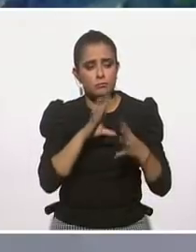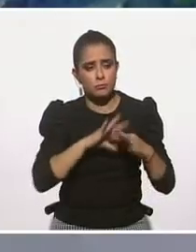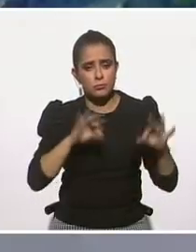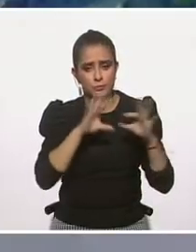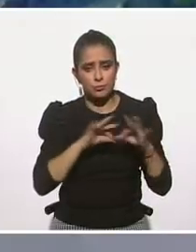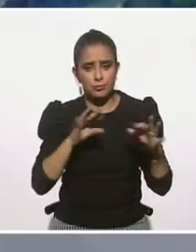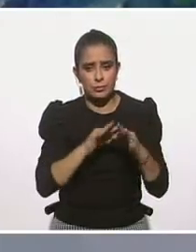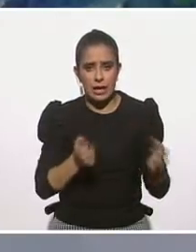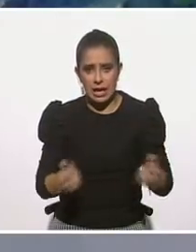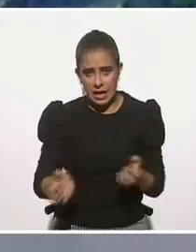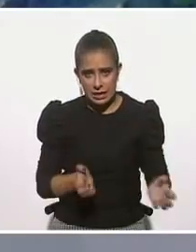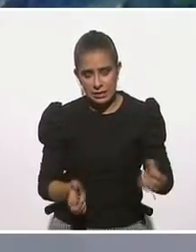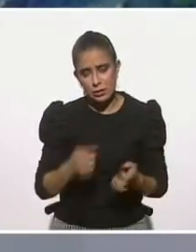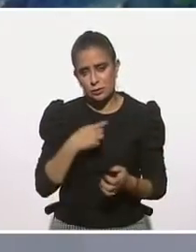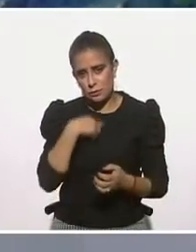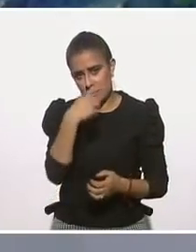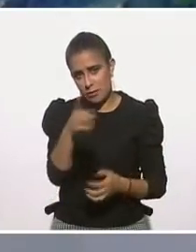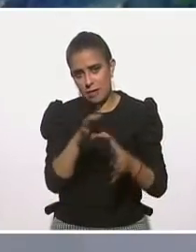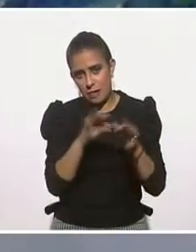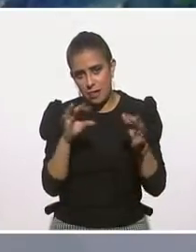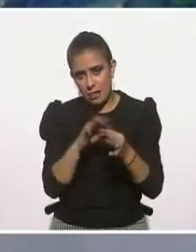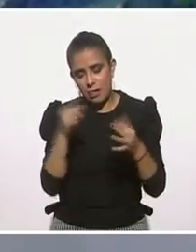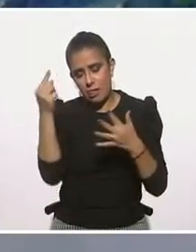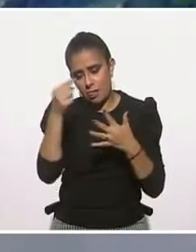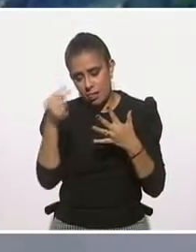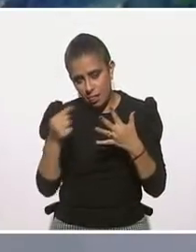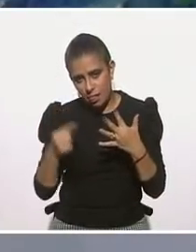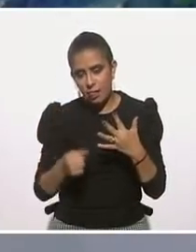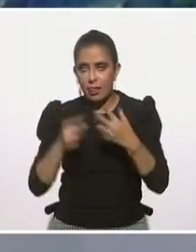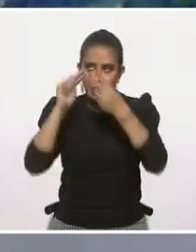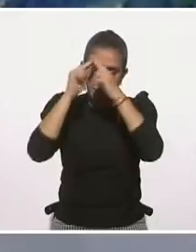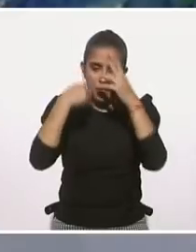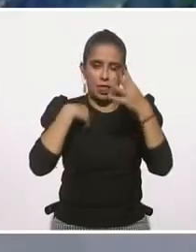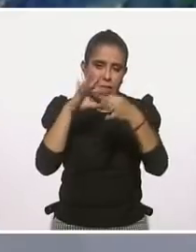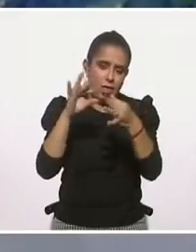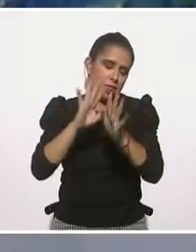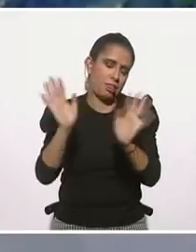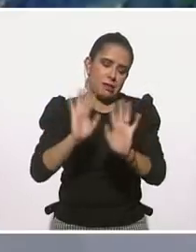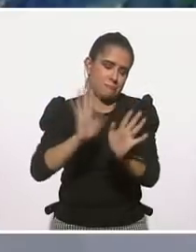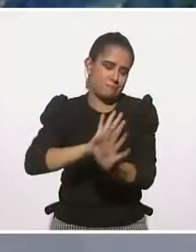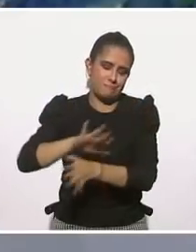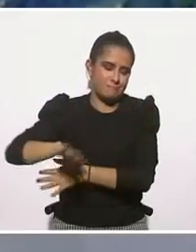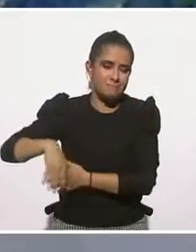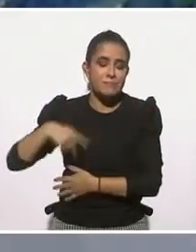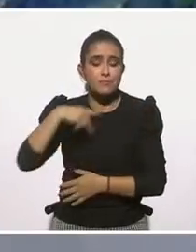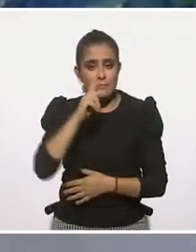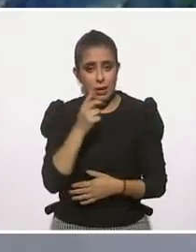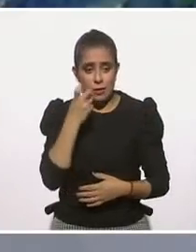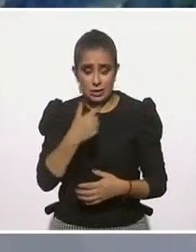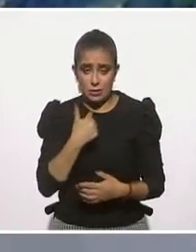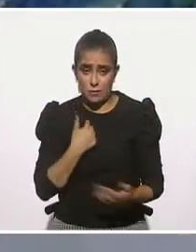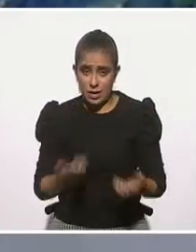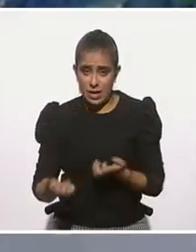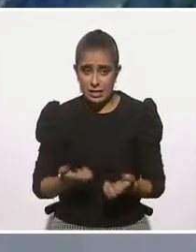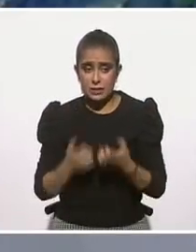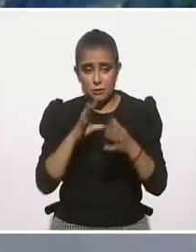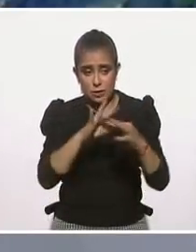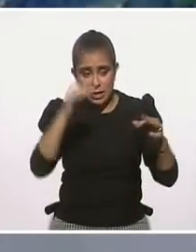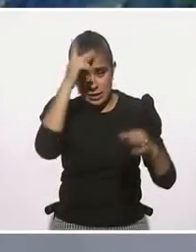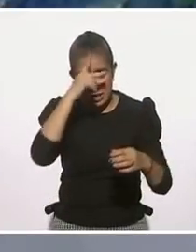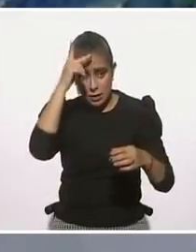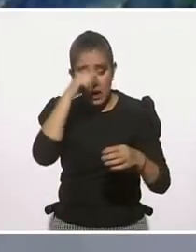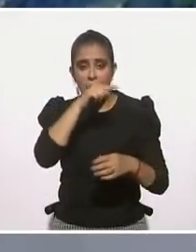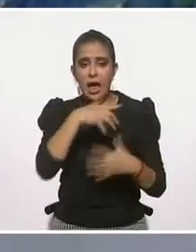a explicar aquí ni los fundamentos neurobiológicos, pero sí ayudan a la regulación del estrés